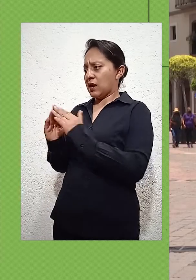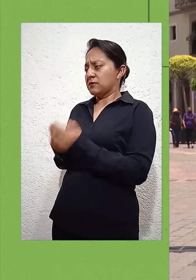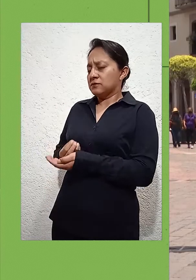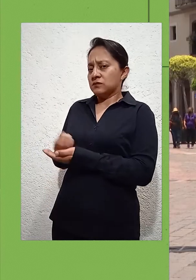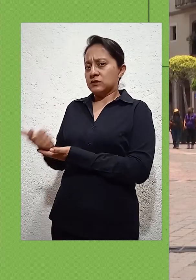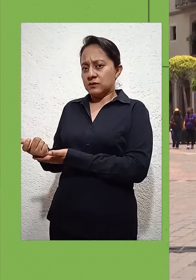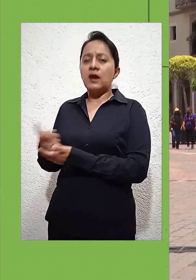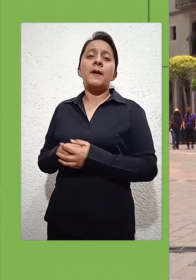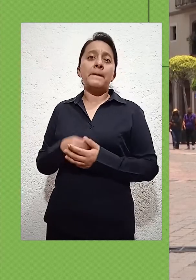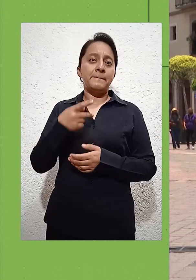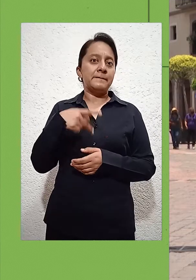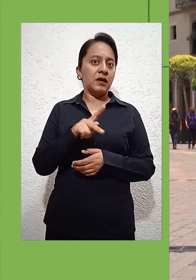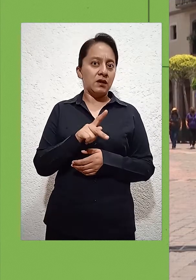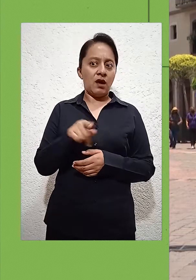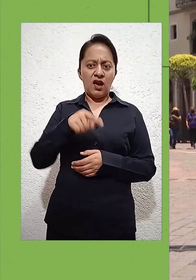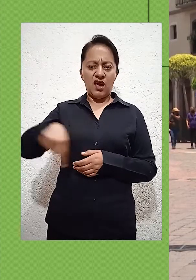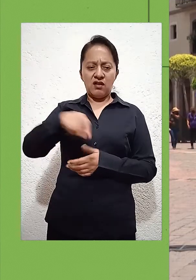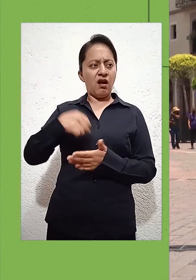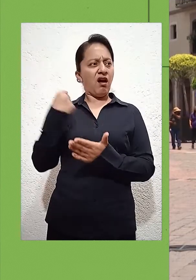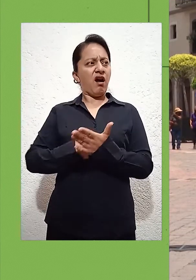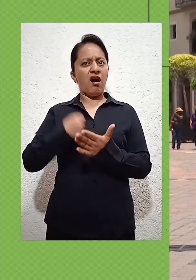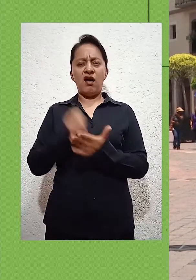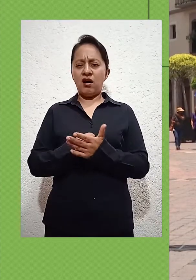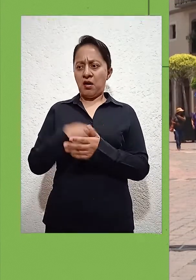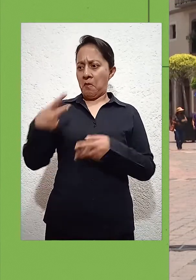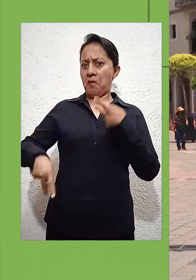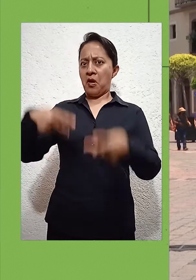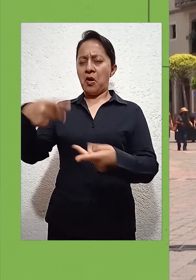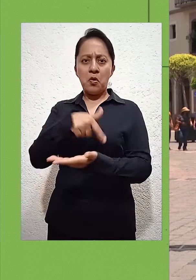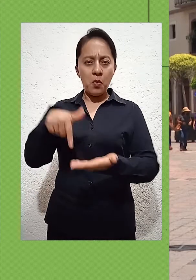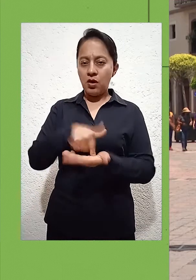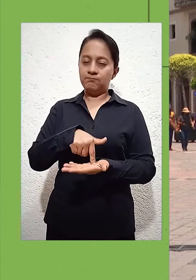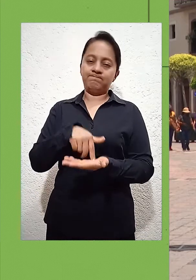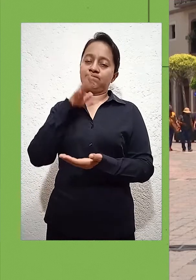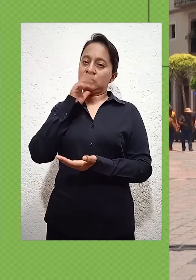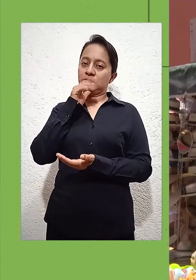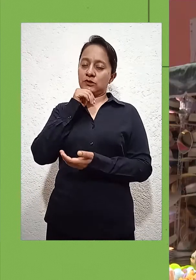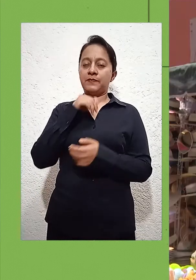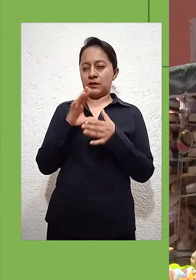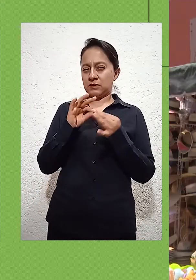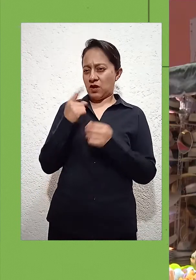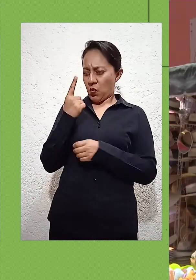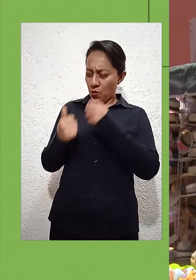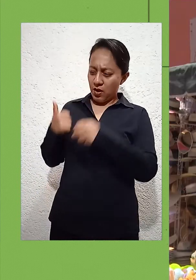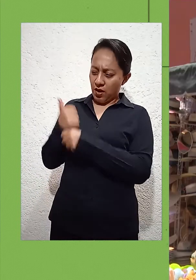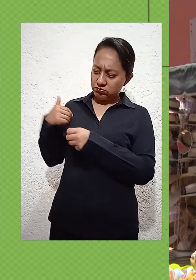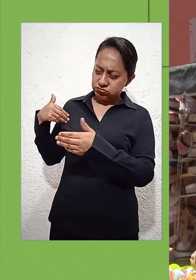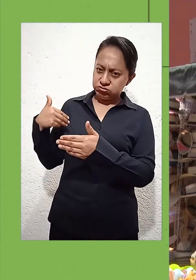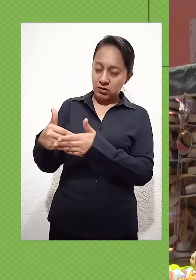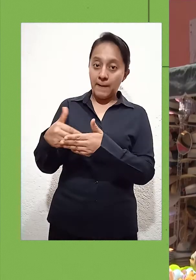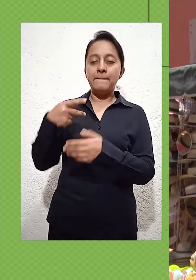públicos. Señaló que la situación ya tiene más de un año, pero después de las votaciones del 6 de junio, las autoridades deben